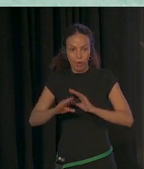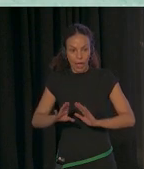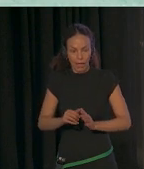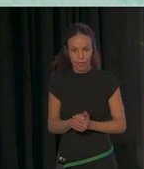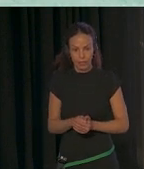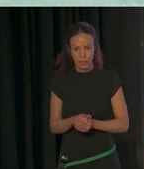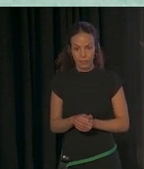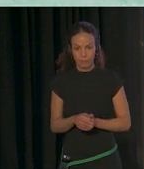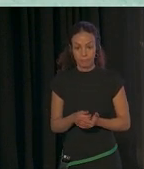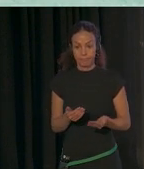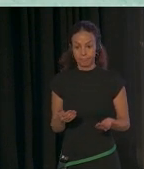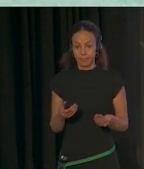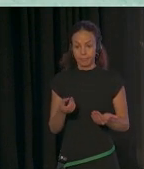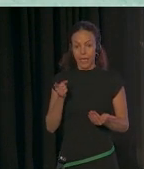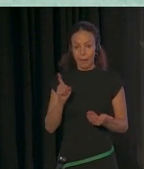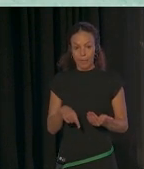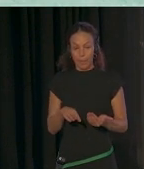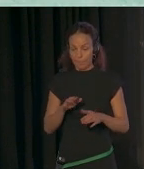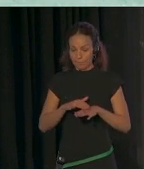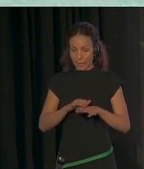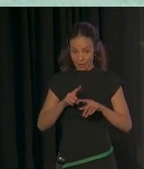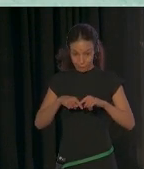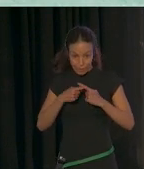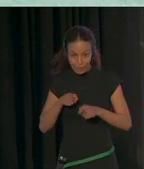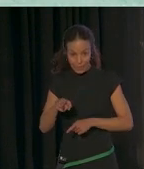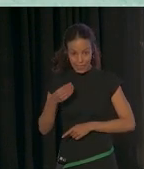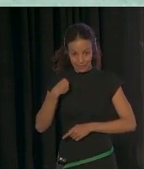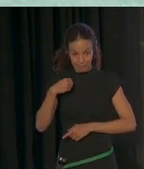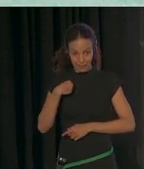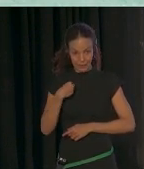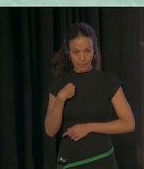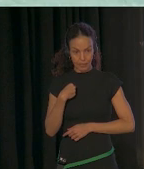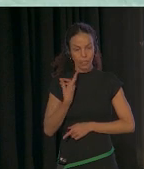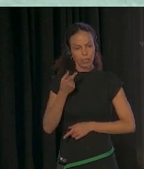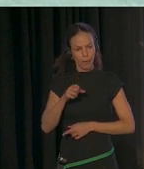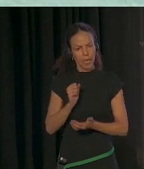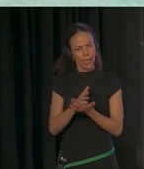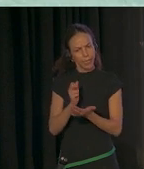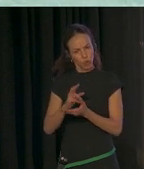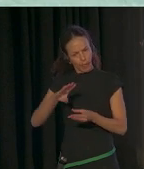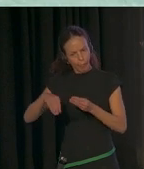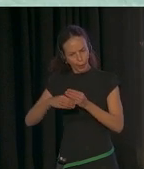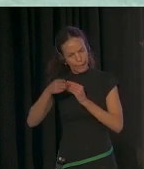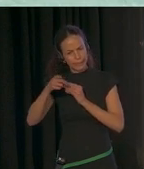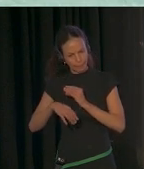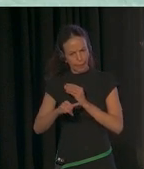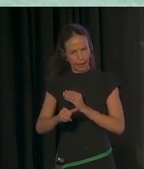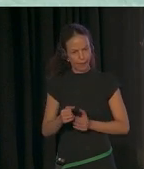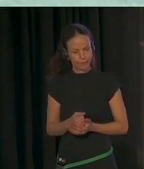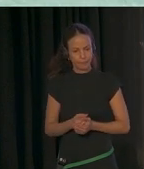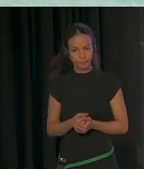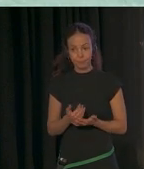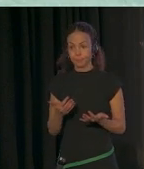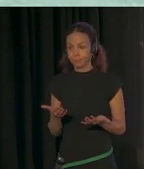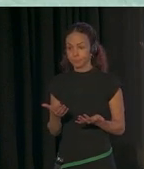Y de hecho a veces para estas familias también hay algunos retos adicionales. Y tiene sentido